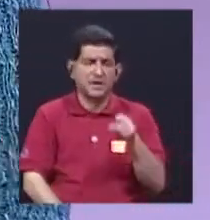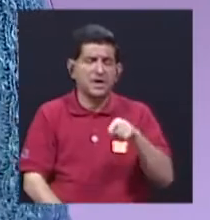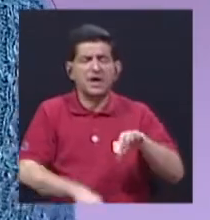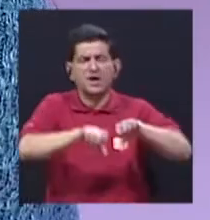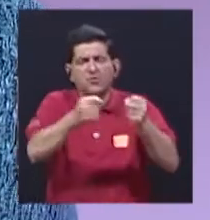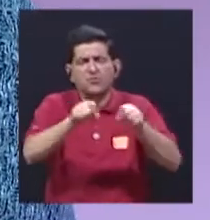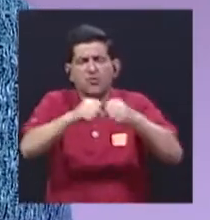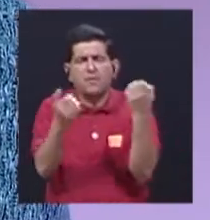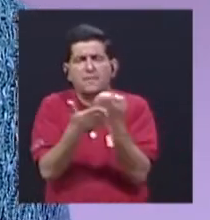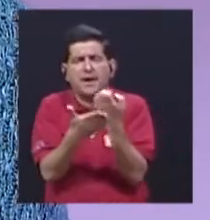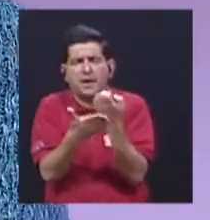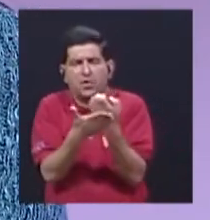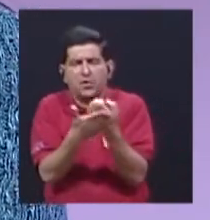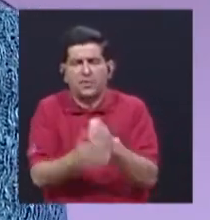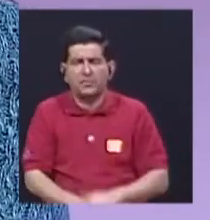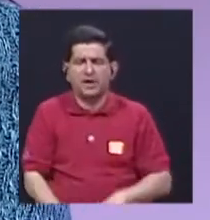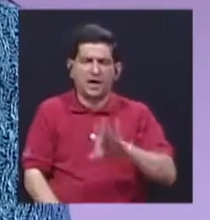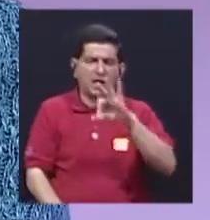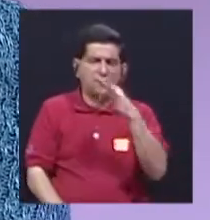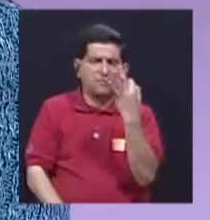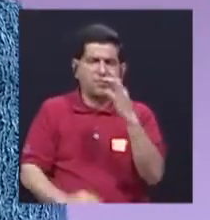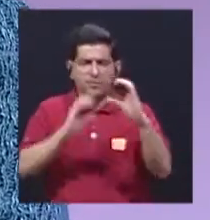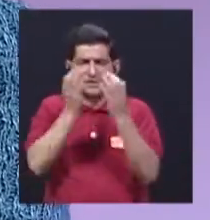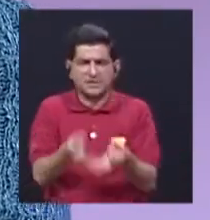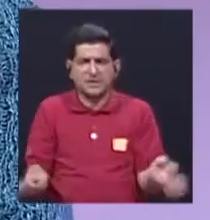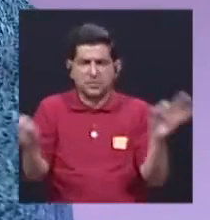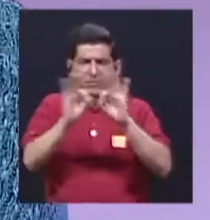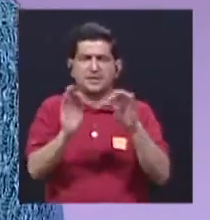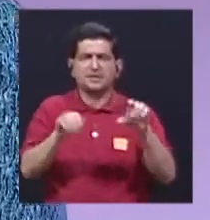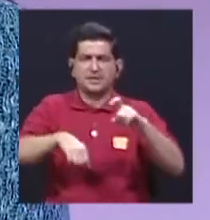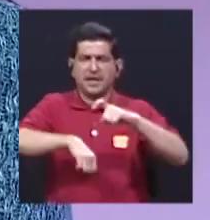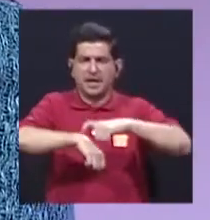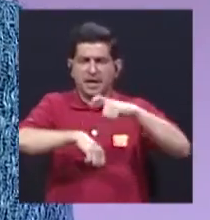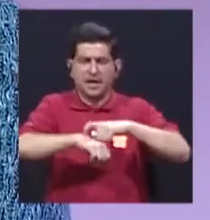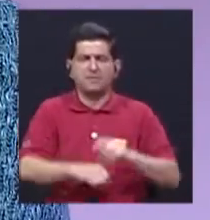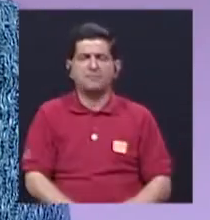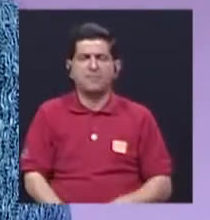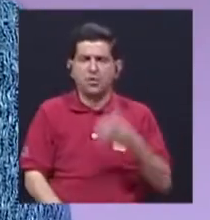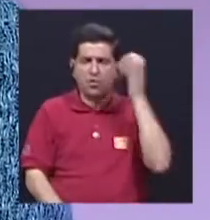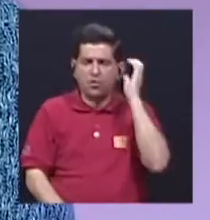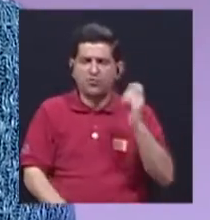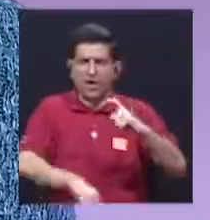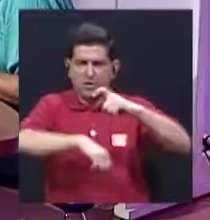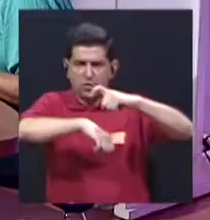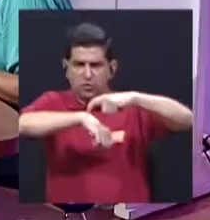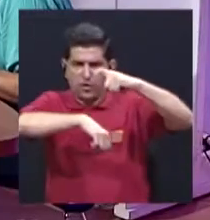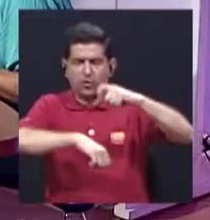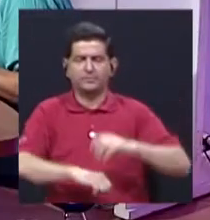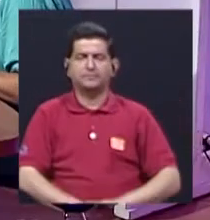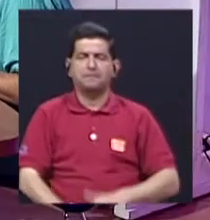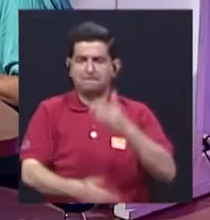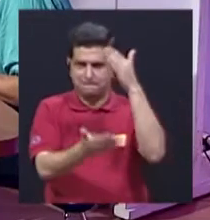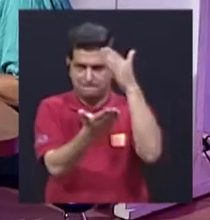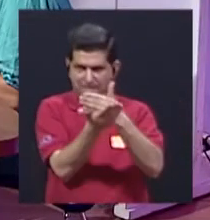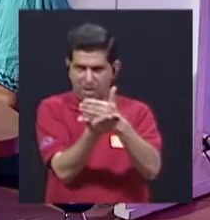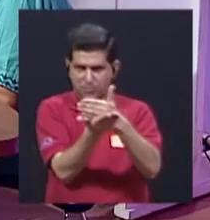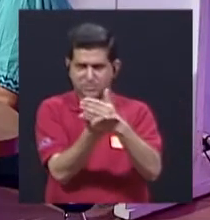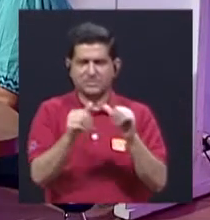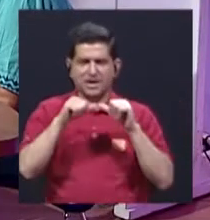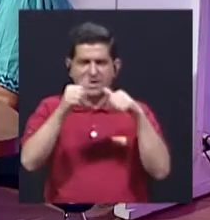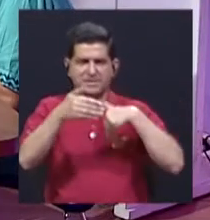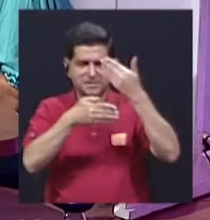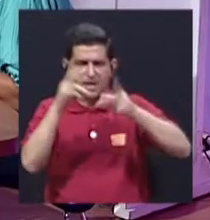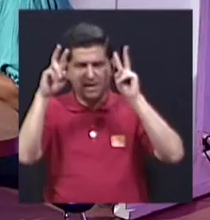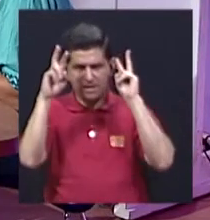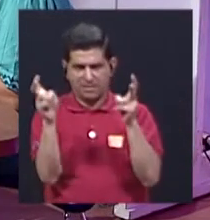quebrando de alguna manera medios muy importantes como Radio Reloj y otros medios. Vamos a hacer una pausa para luego seguir